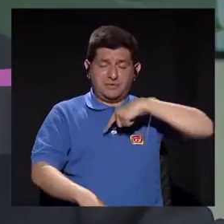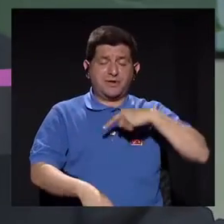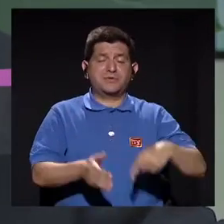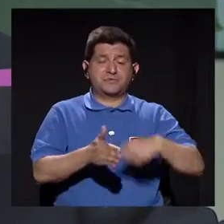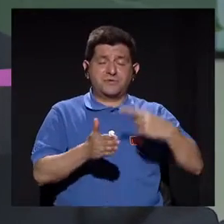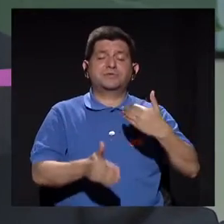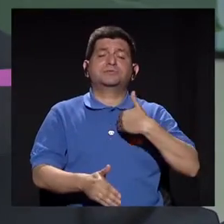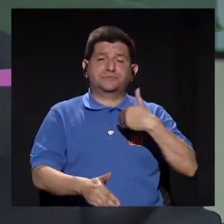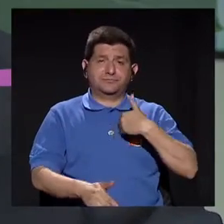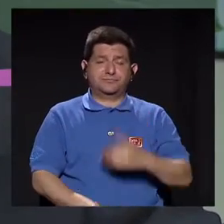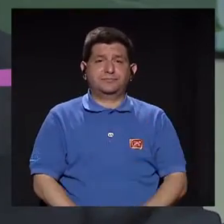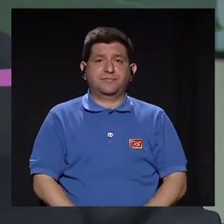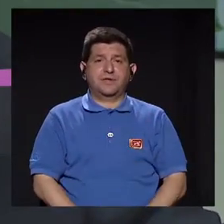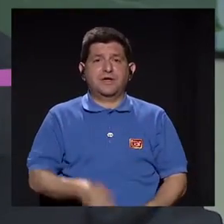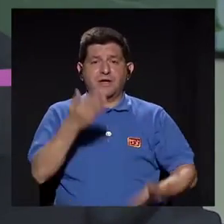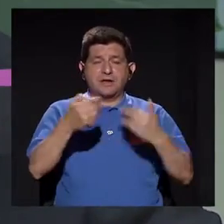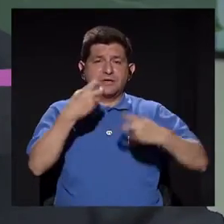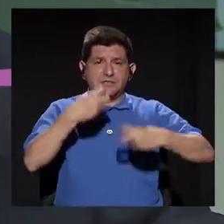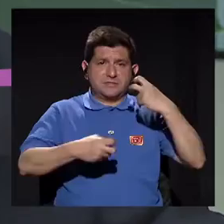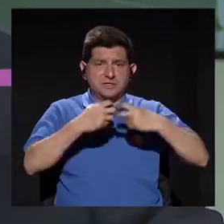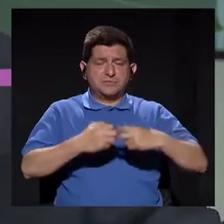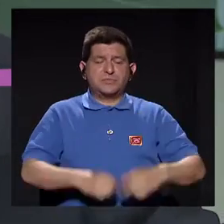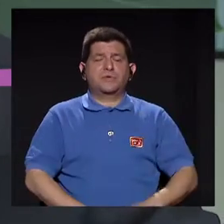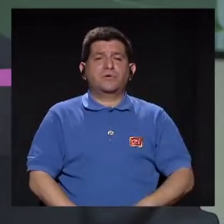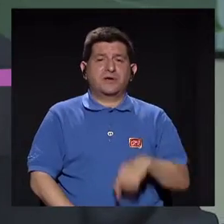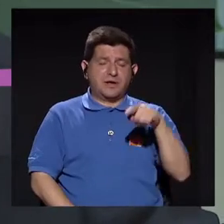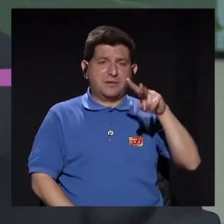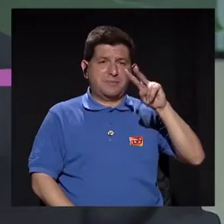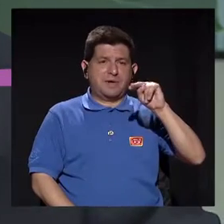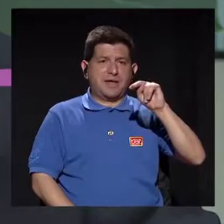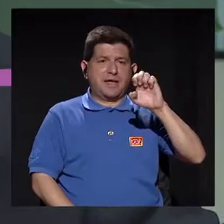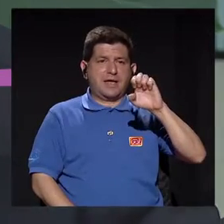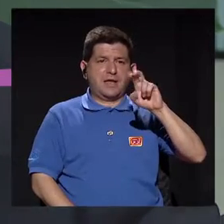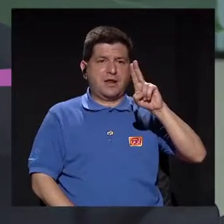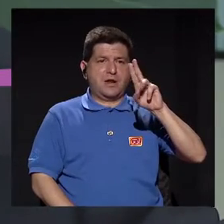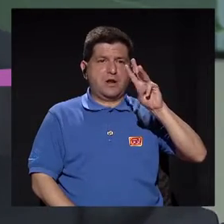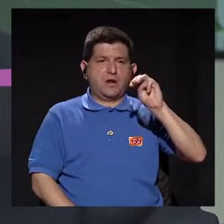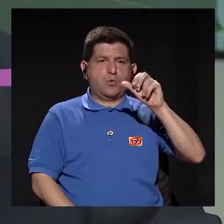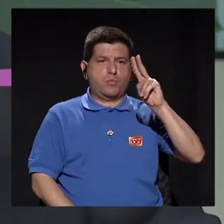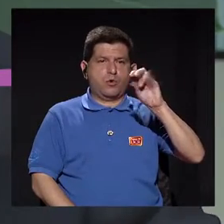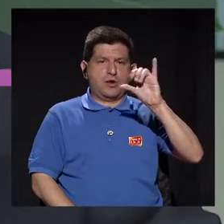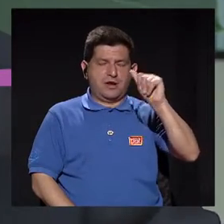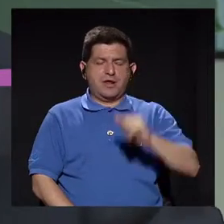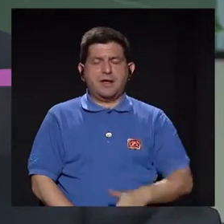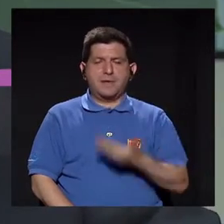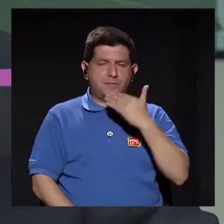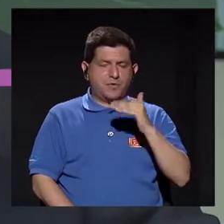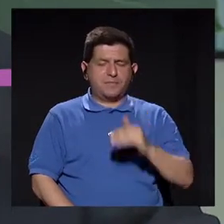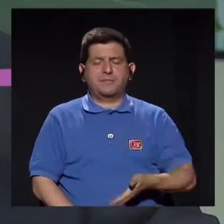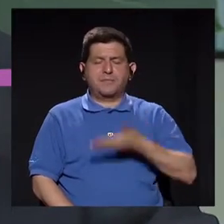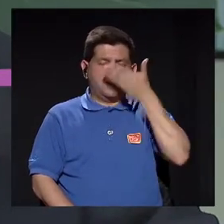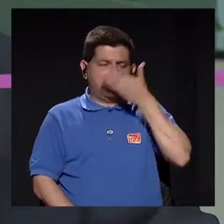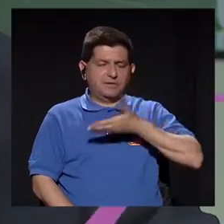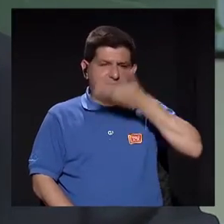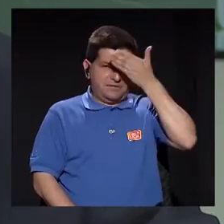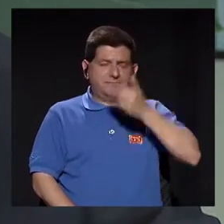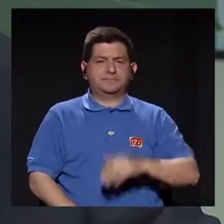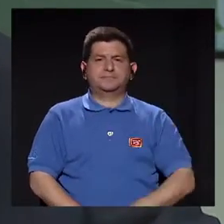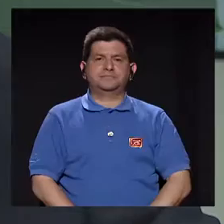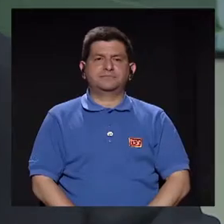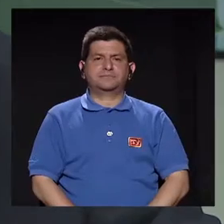nosotros muchas veces podemos tener. Neumonías o problemas basales en el pulmón por una mala ventilación pulmonar.